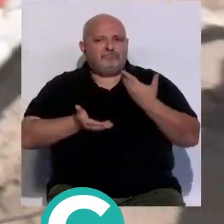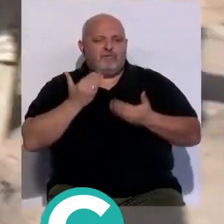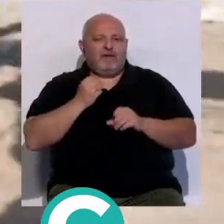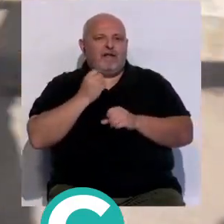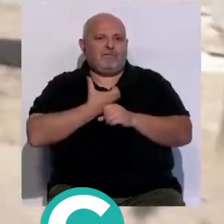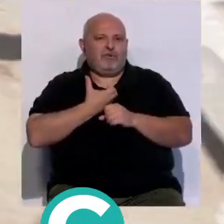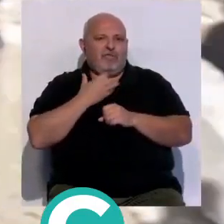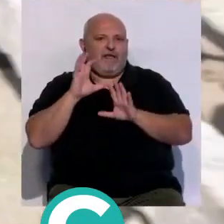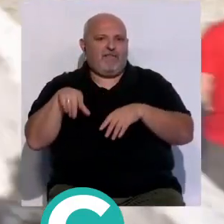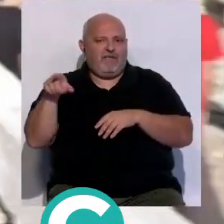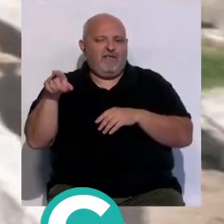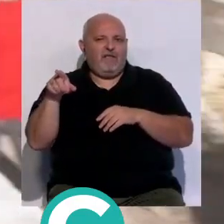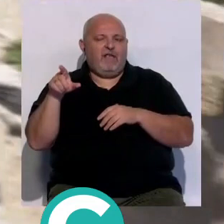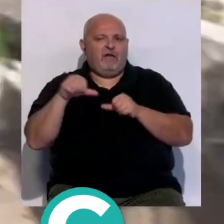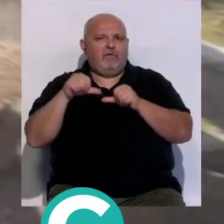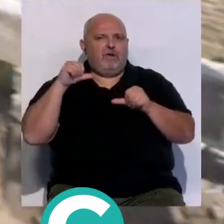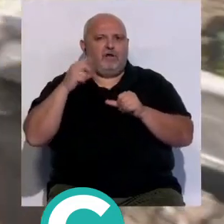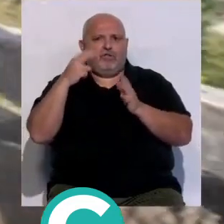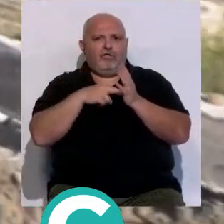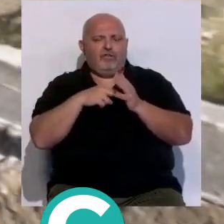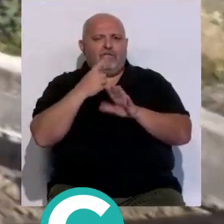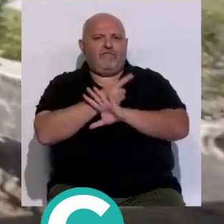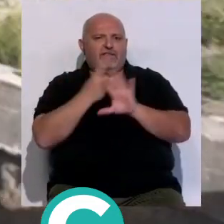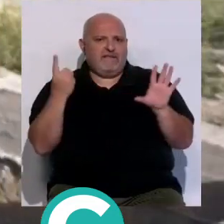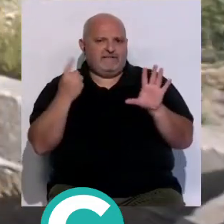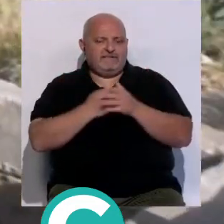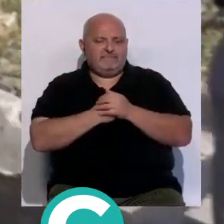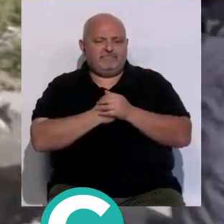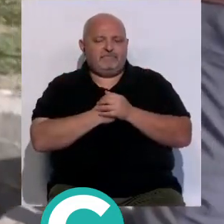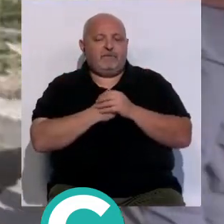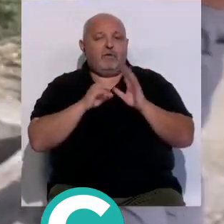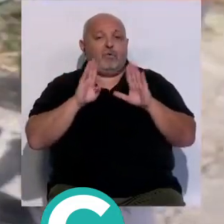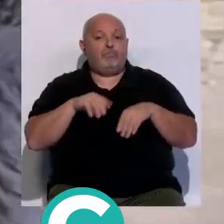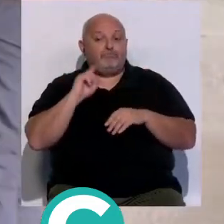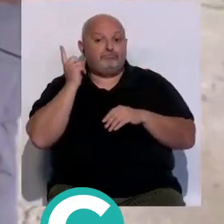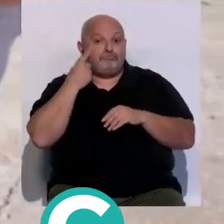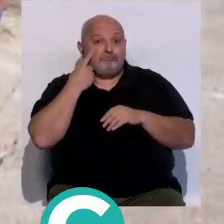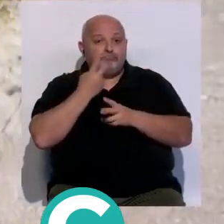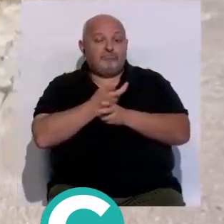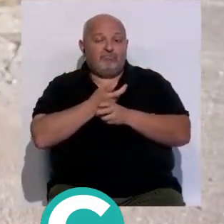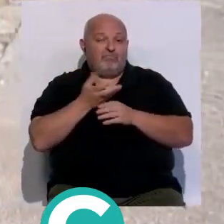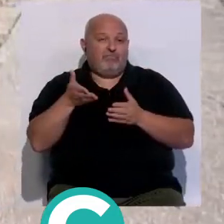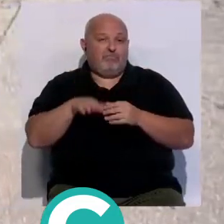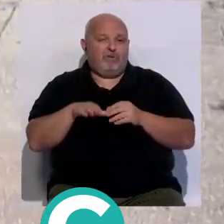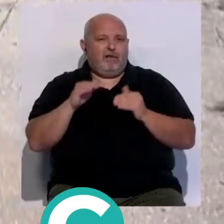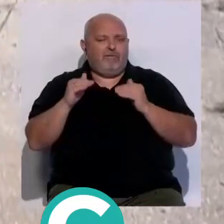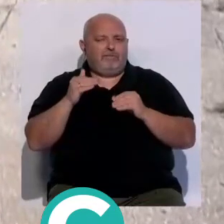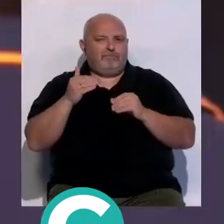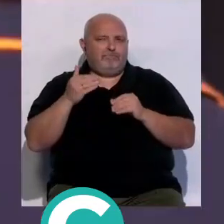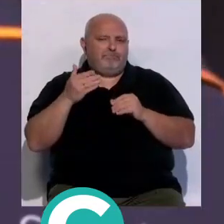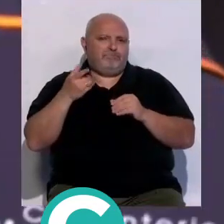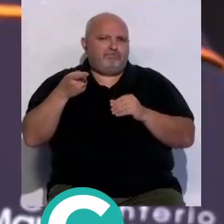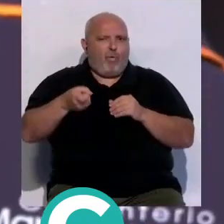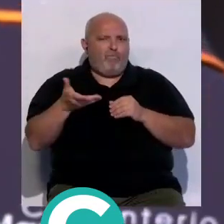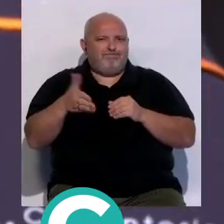realiza el ayuntamiento de Cádiz desde el año 2016 la última persona encontrada sin vida y con signos de violencia